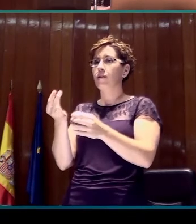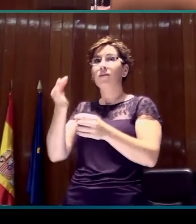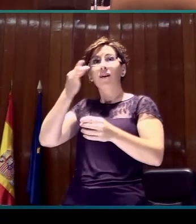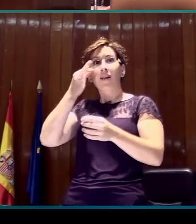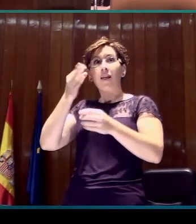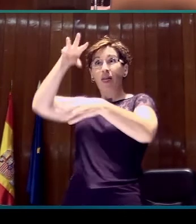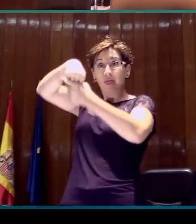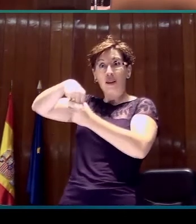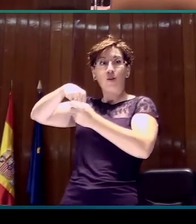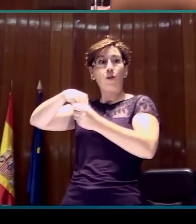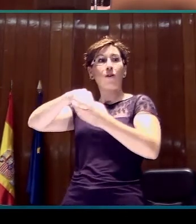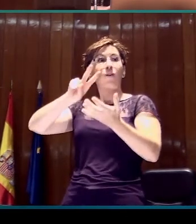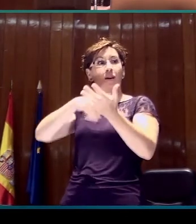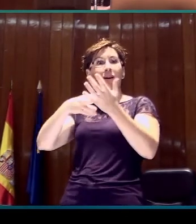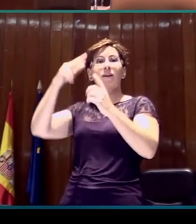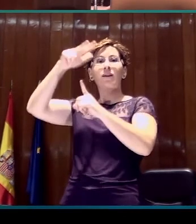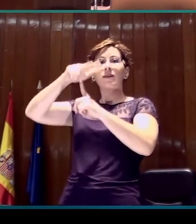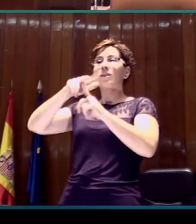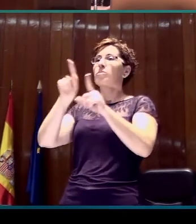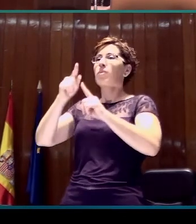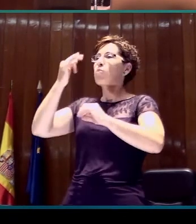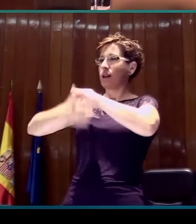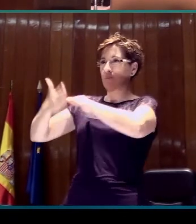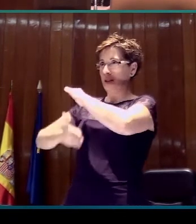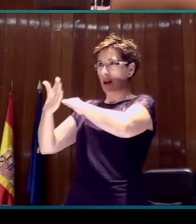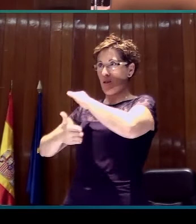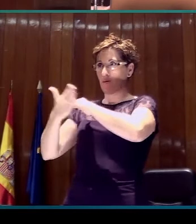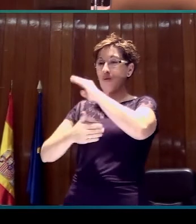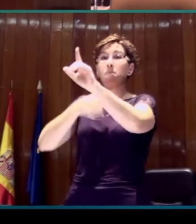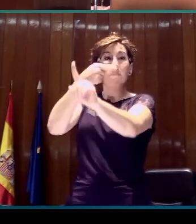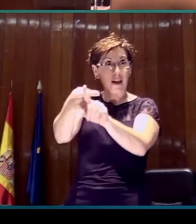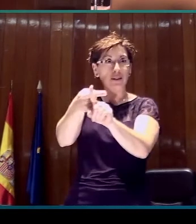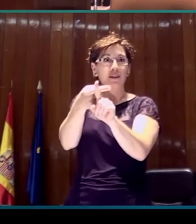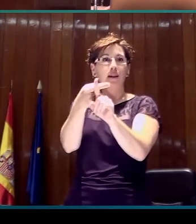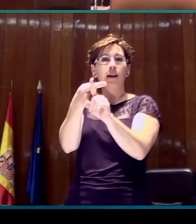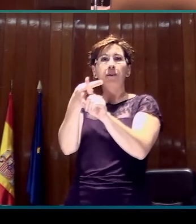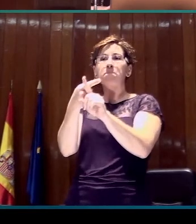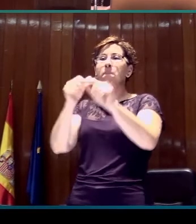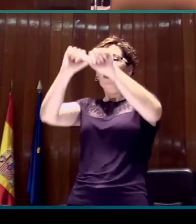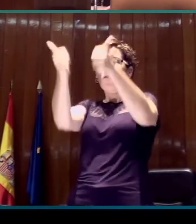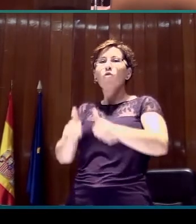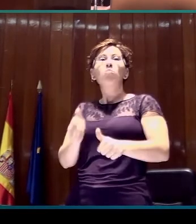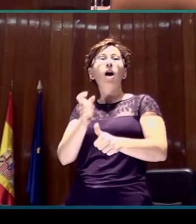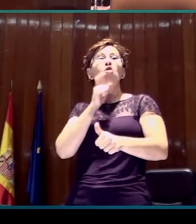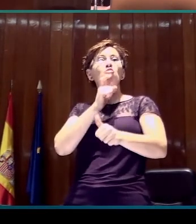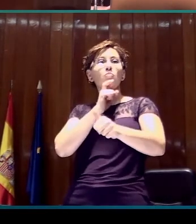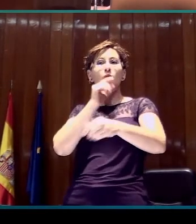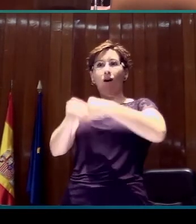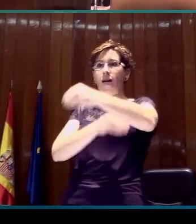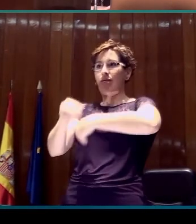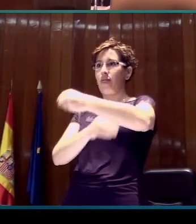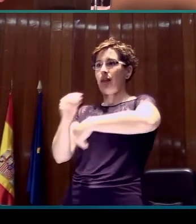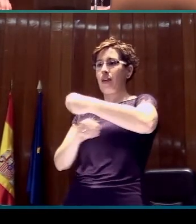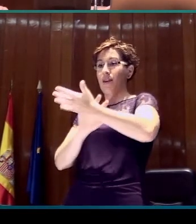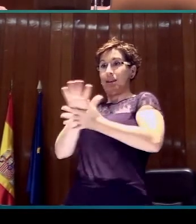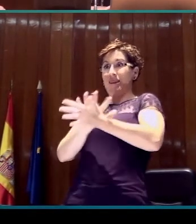servicio. También esta valoración negativa se asocia a la forma en que se incluye el